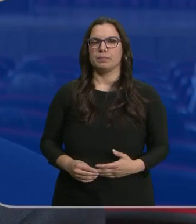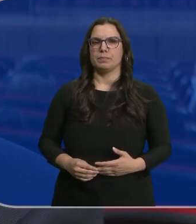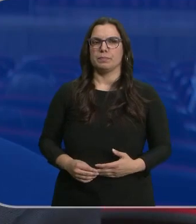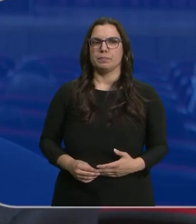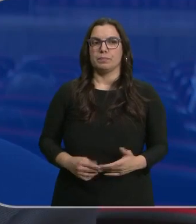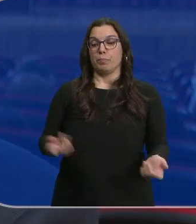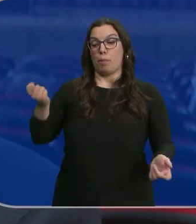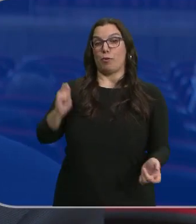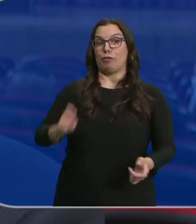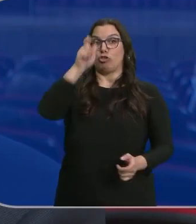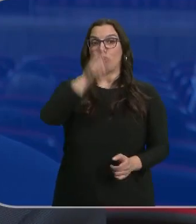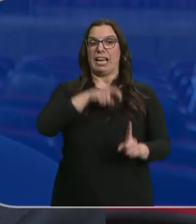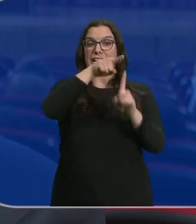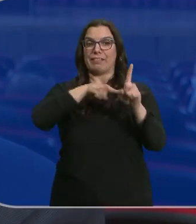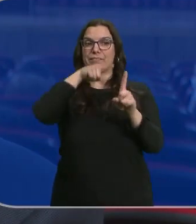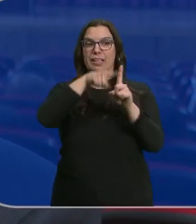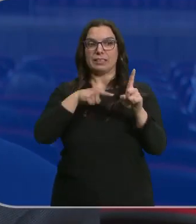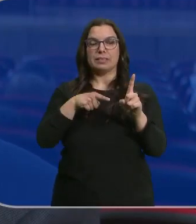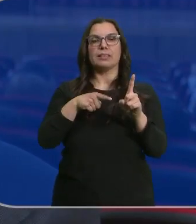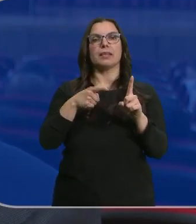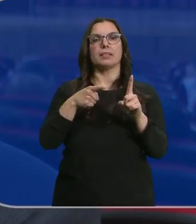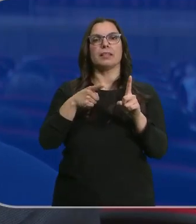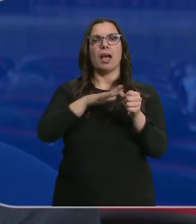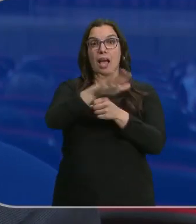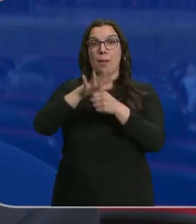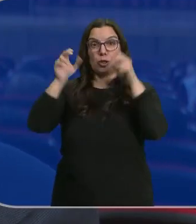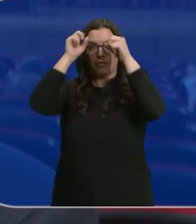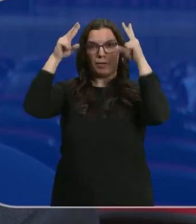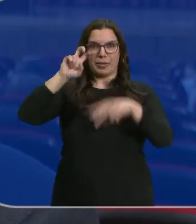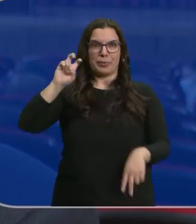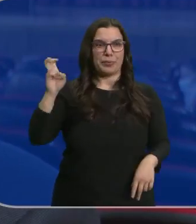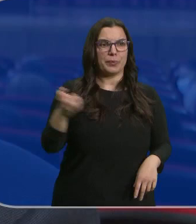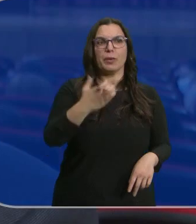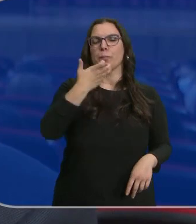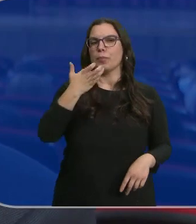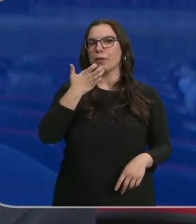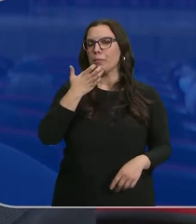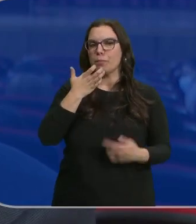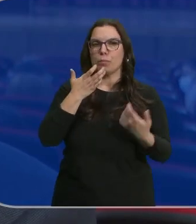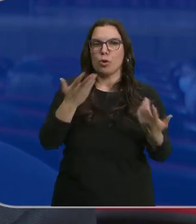El profesional referente en muchos ámbitos de la enfermería, por ejemplo, como pueden ser